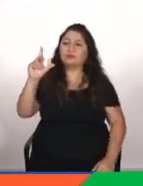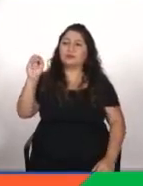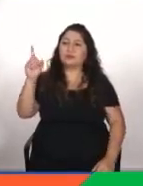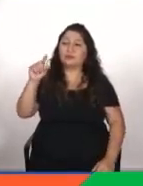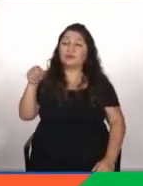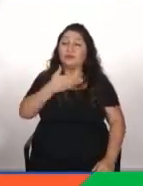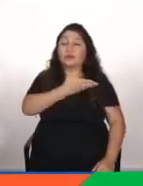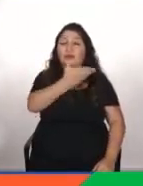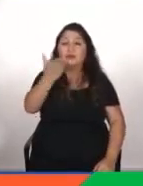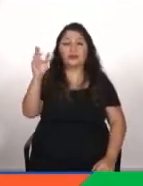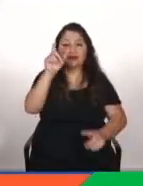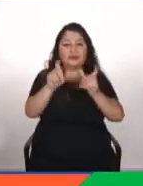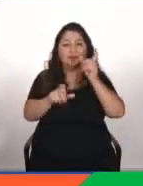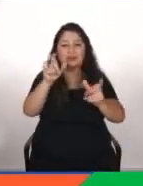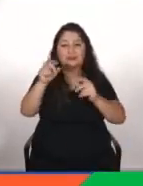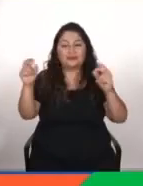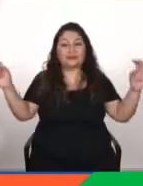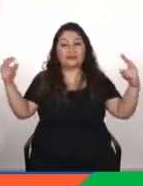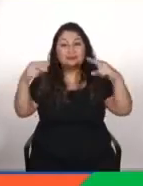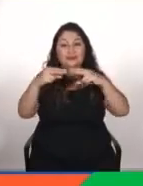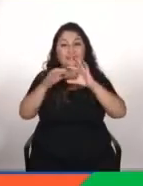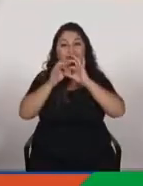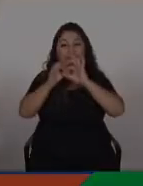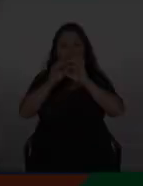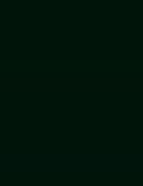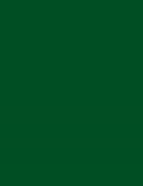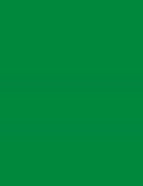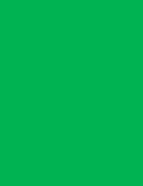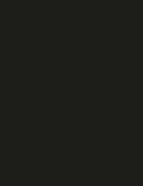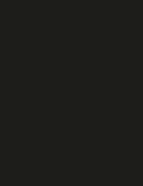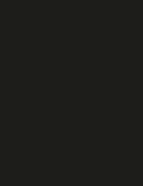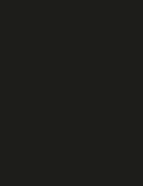nos está mirando un agradecimiento al MIM y a ti Carlos por esta entrevista